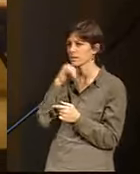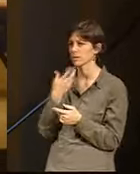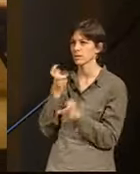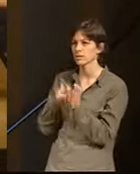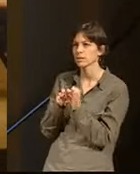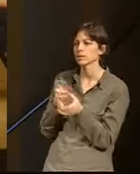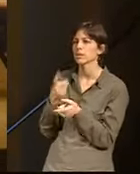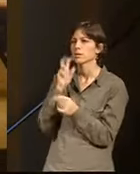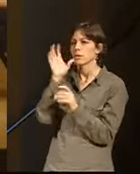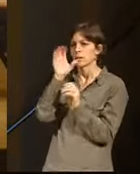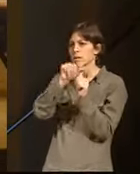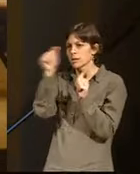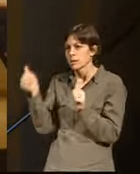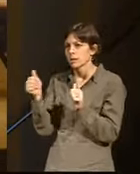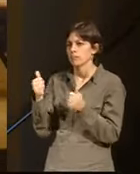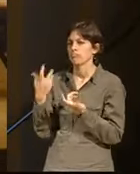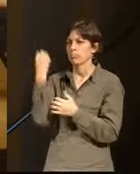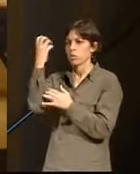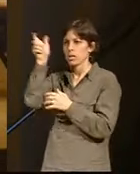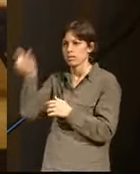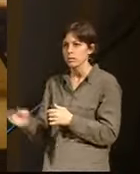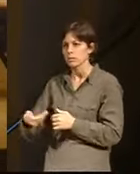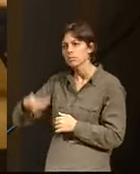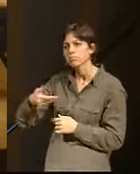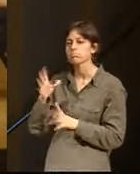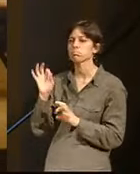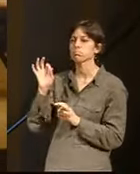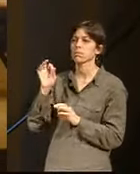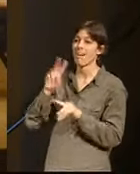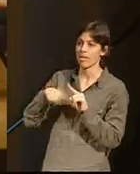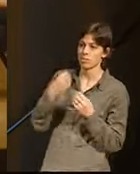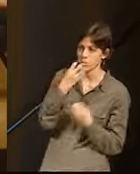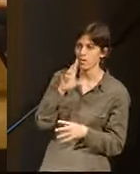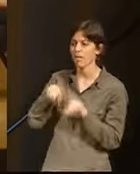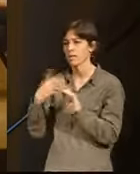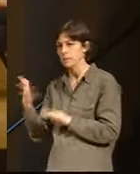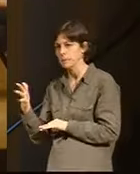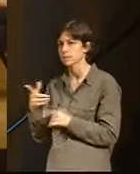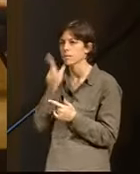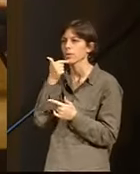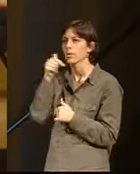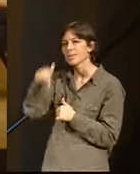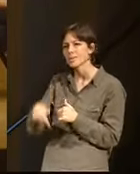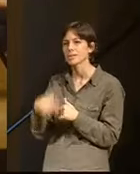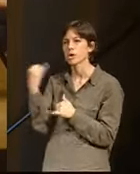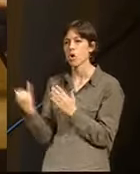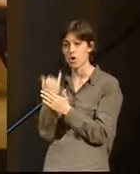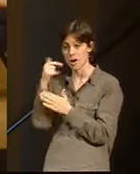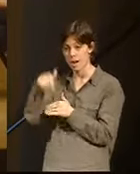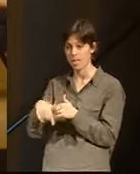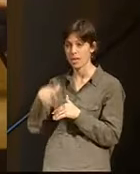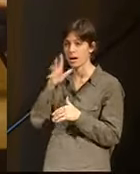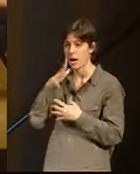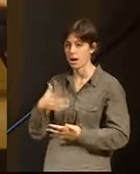componentes insignes, a veces buenos, a otras veces no tan buenos. Pero esta es de aquellas jornadas que